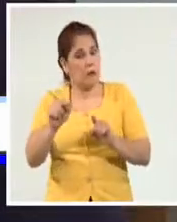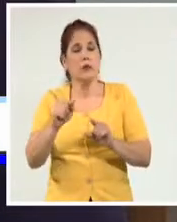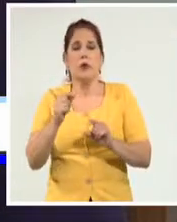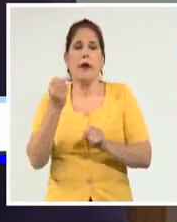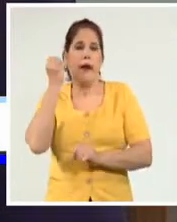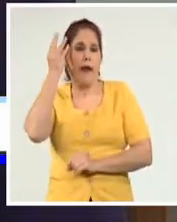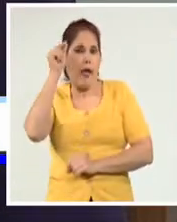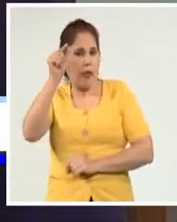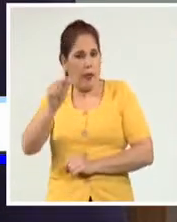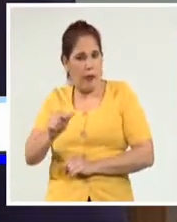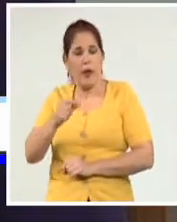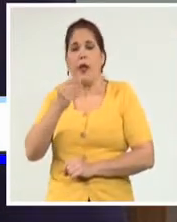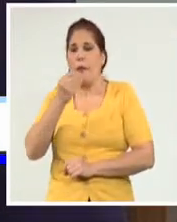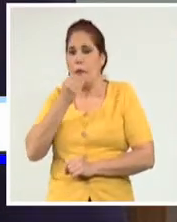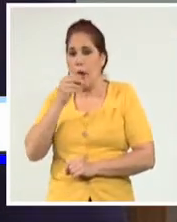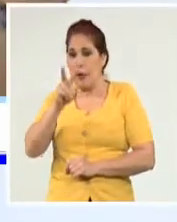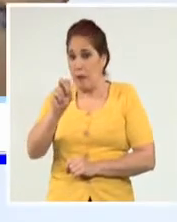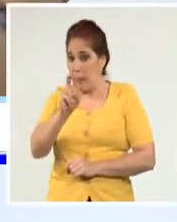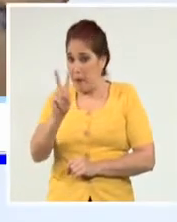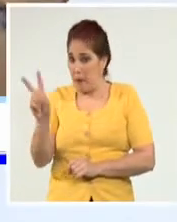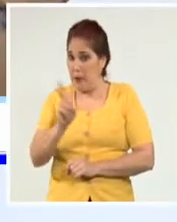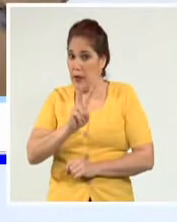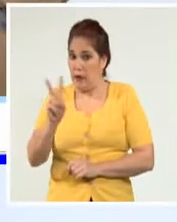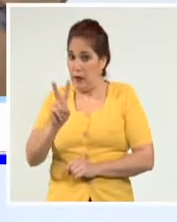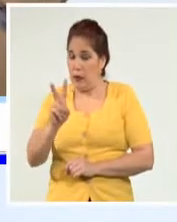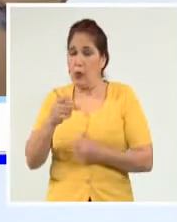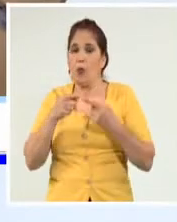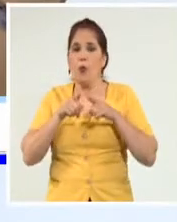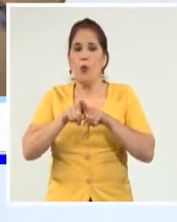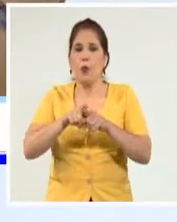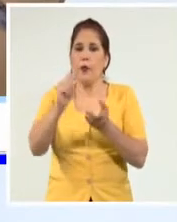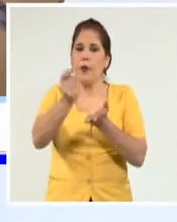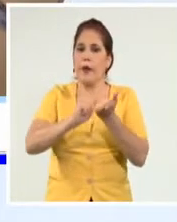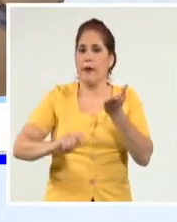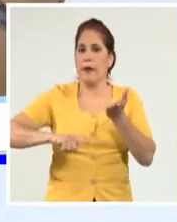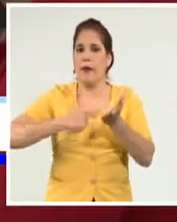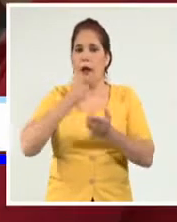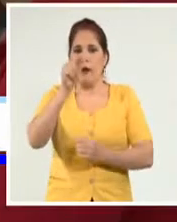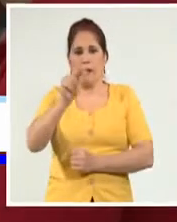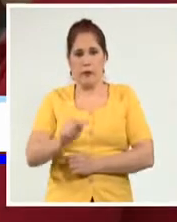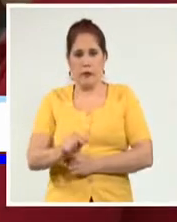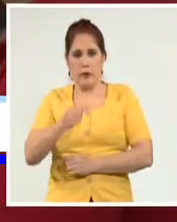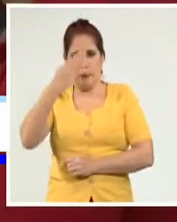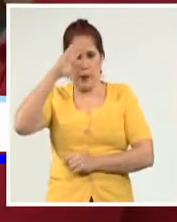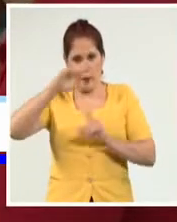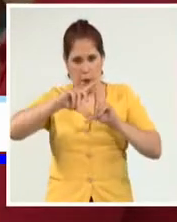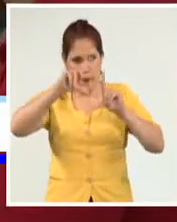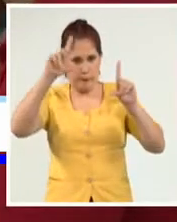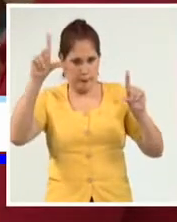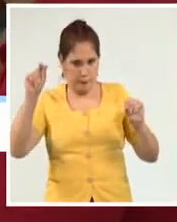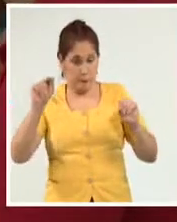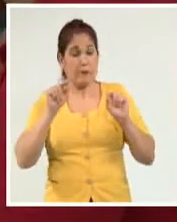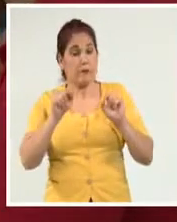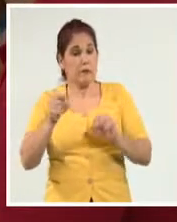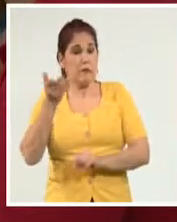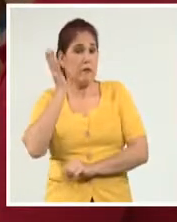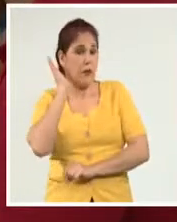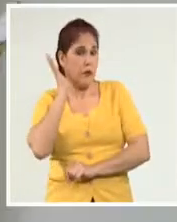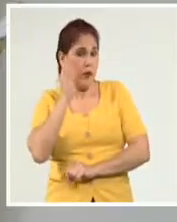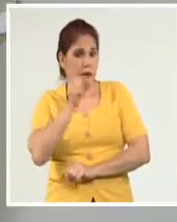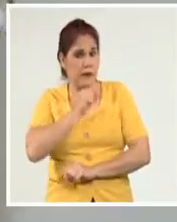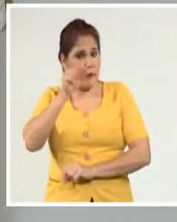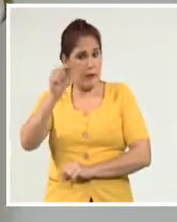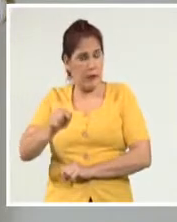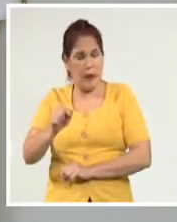creadores cubanos para este 2022 la Unión de Escritores y Artistas de Cuba. Según trascendió en conferencia de prensa,